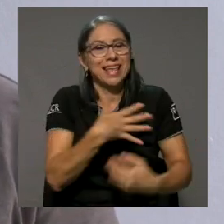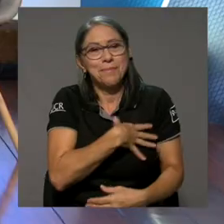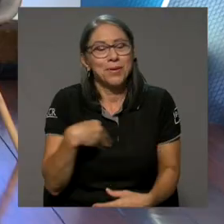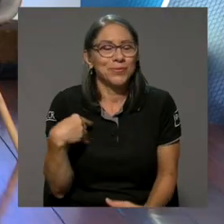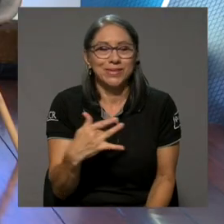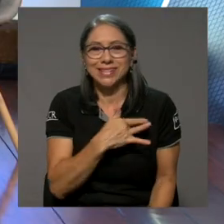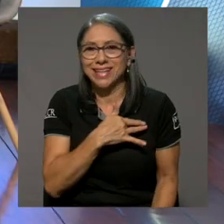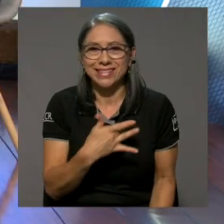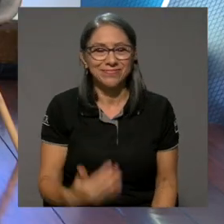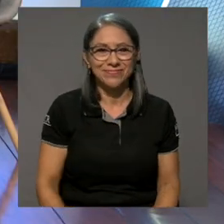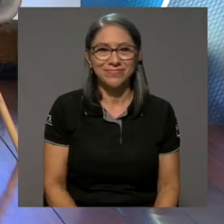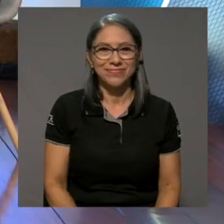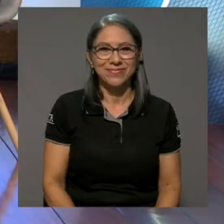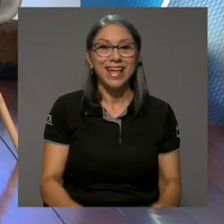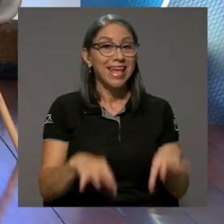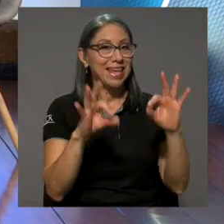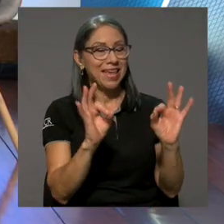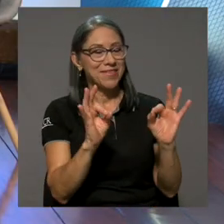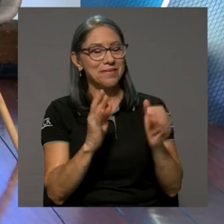que me gusten.